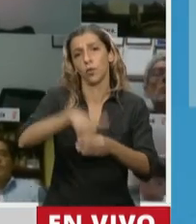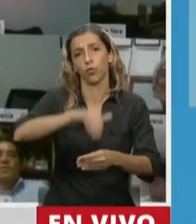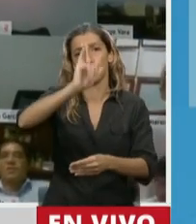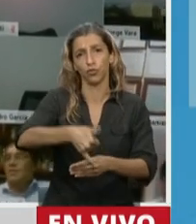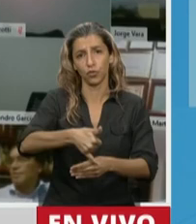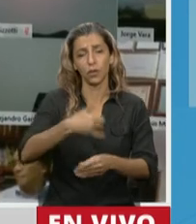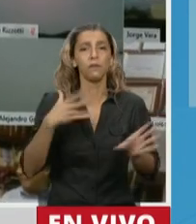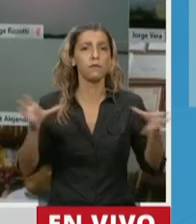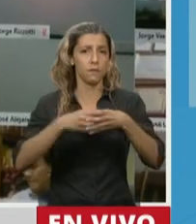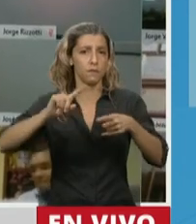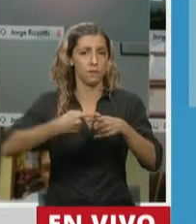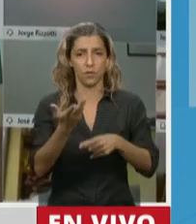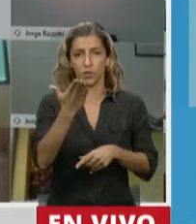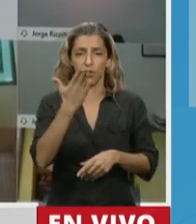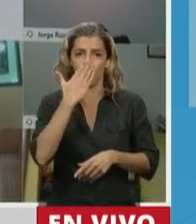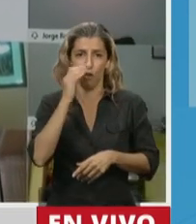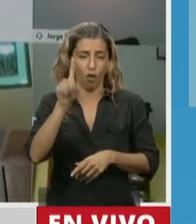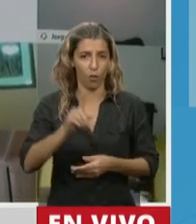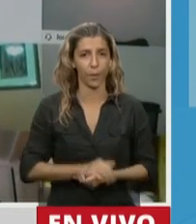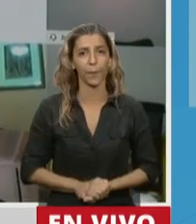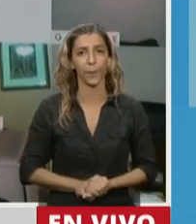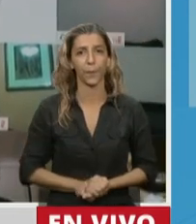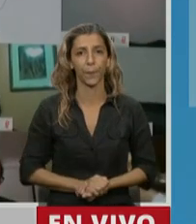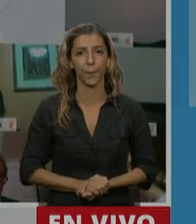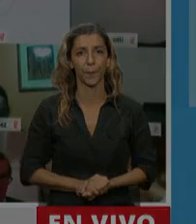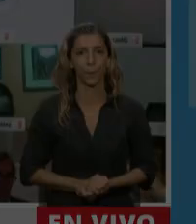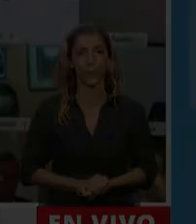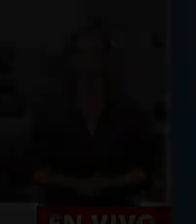de mi bloque Córdoba Federal. Gracias. Gracias, Diputada.